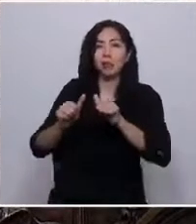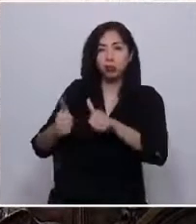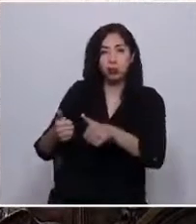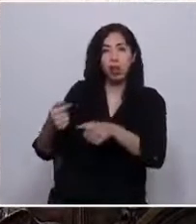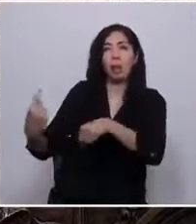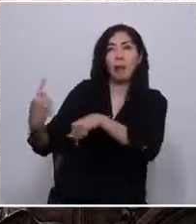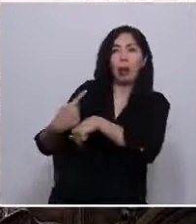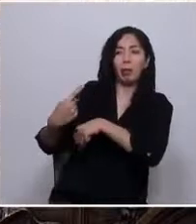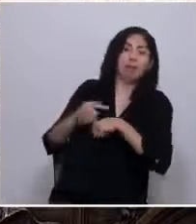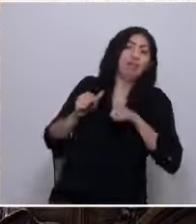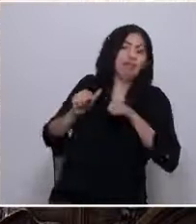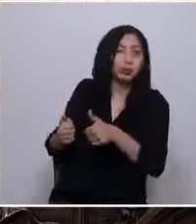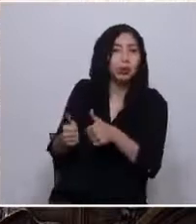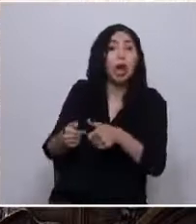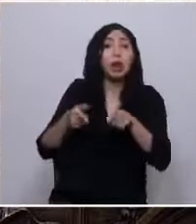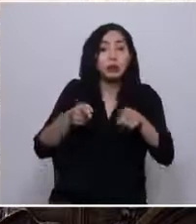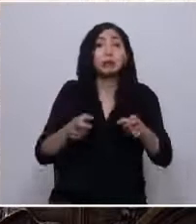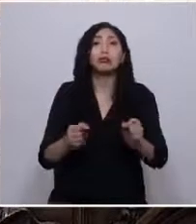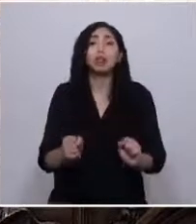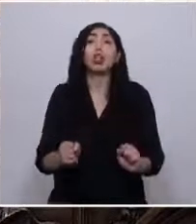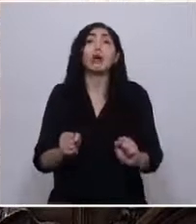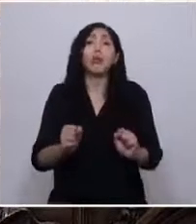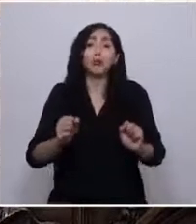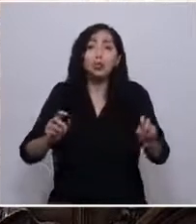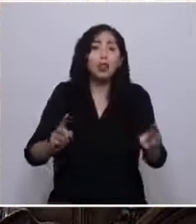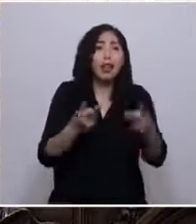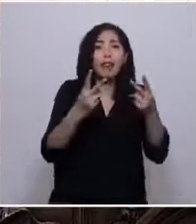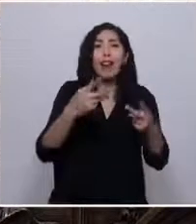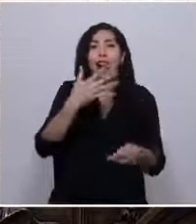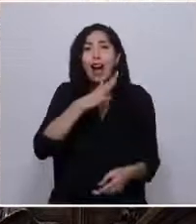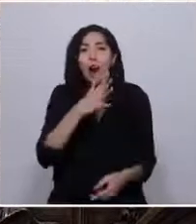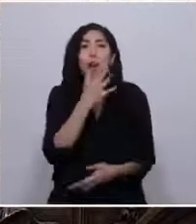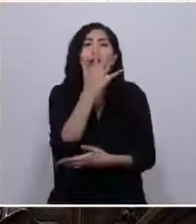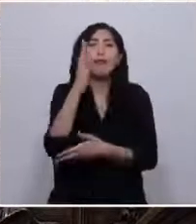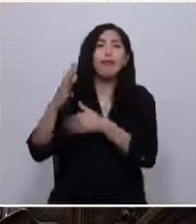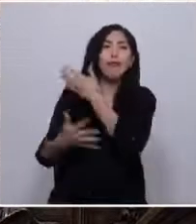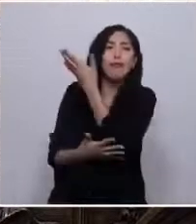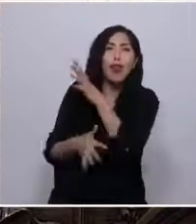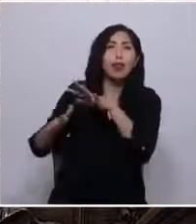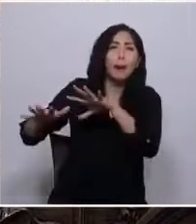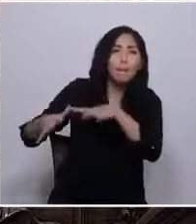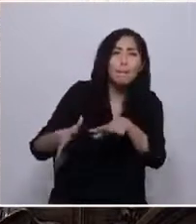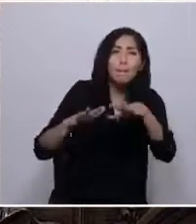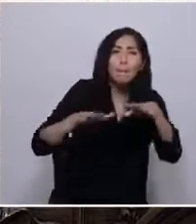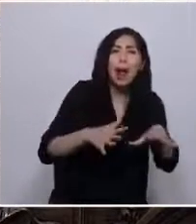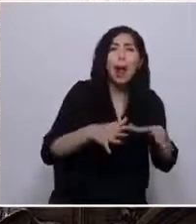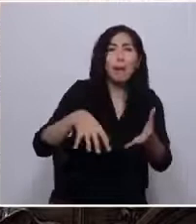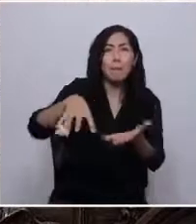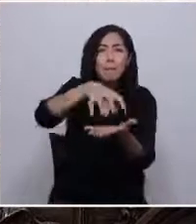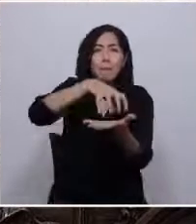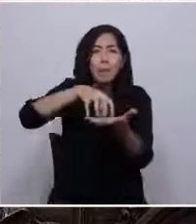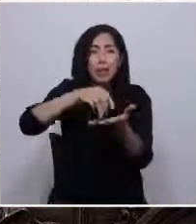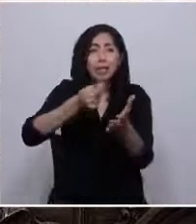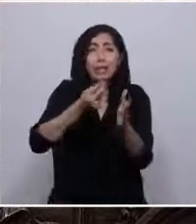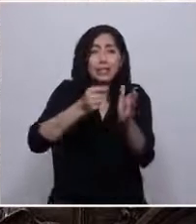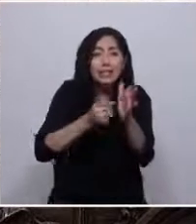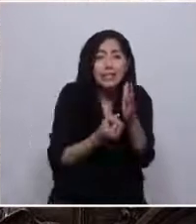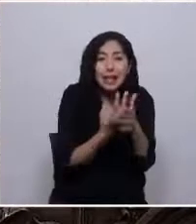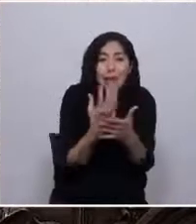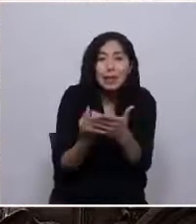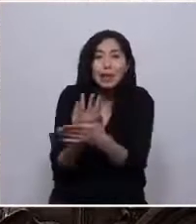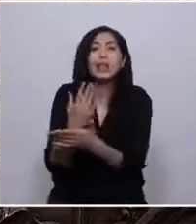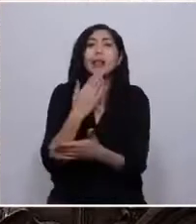solo así podremos salvar el agua, los mares, los bosques, los barrios, las semillas, las plazas y la dignidad de nuestra gente.